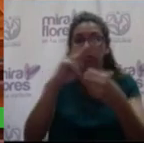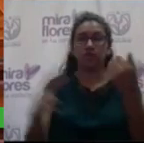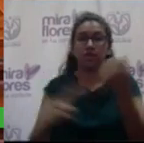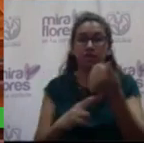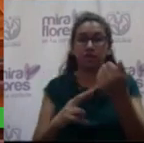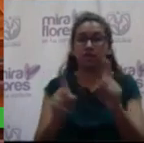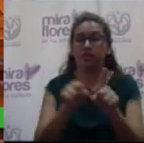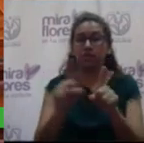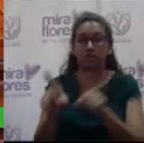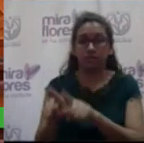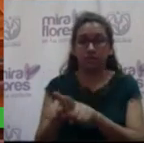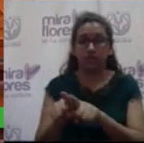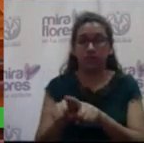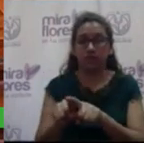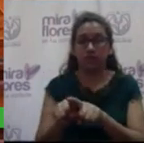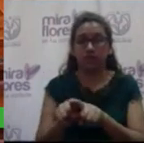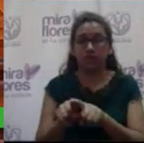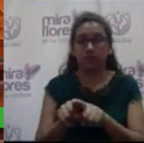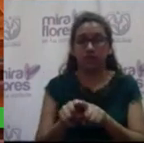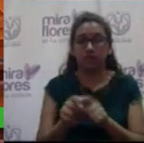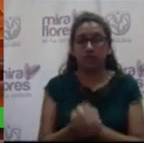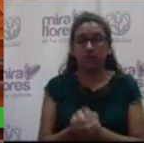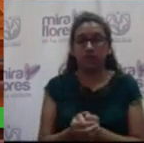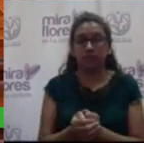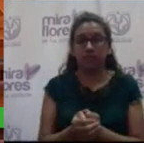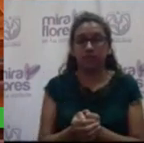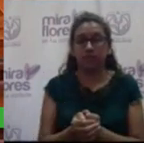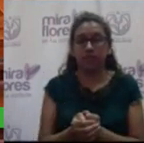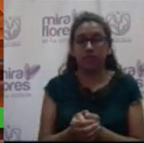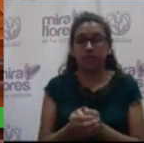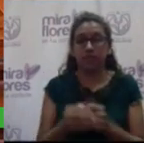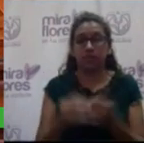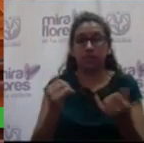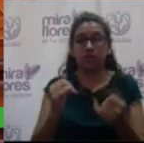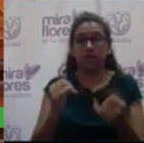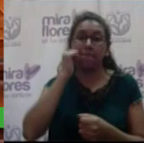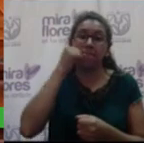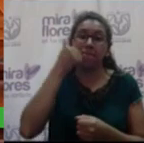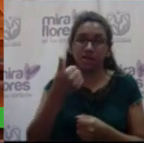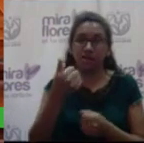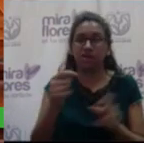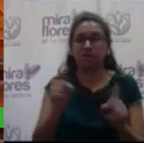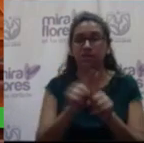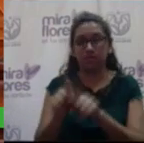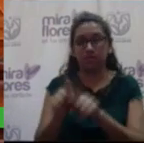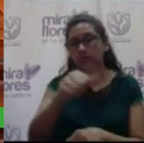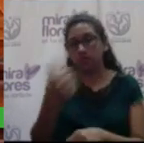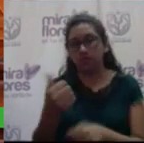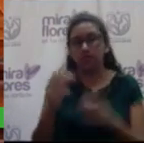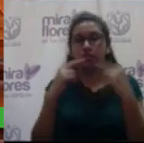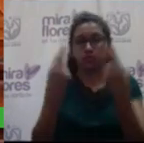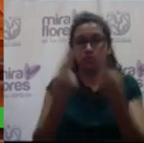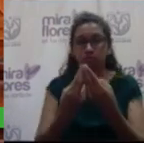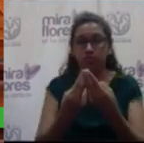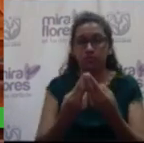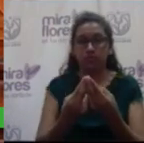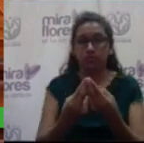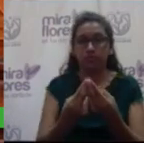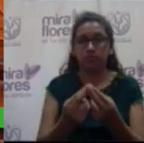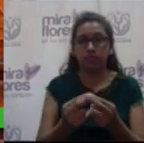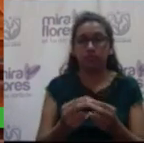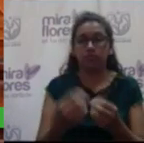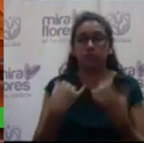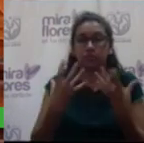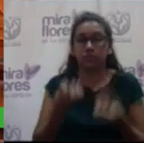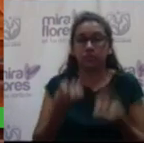Todavía con los miembros del consejo de Miraflores nos vamos a ver mañana que tenemos otra sesión. Le deseo lo mejor a